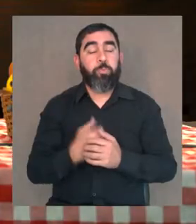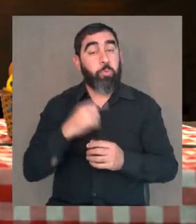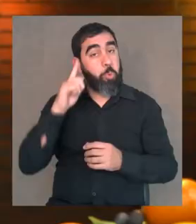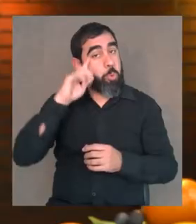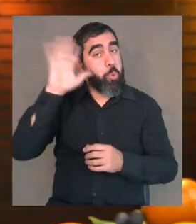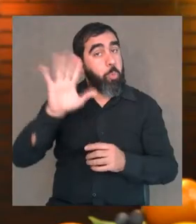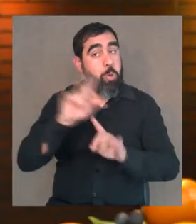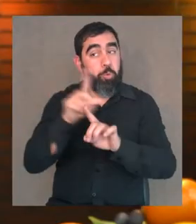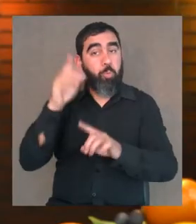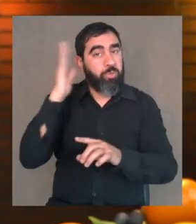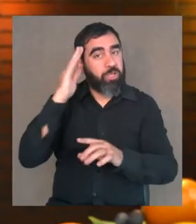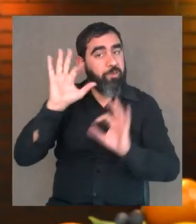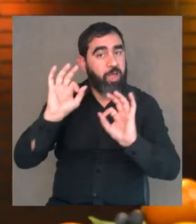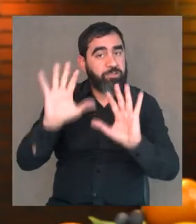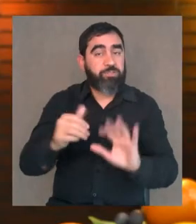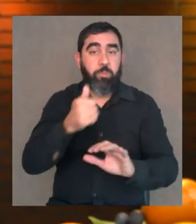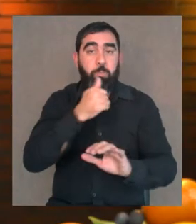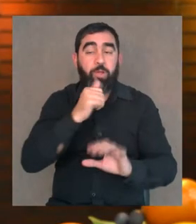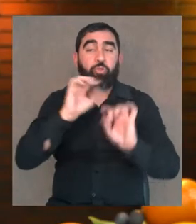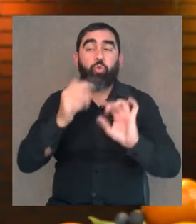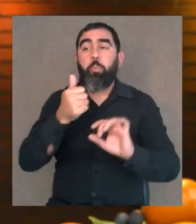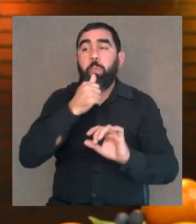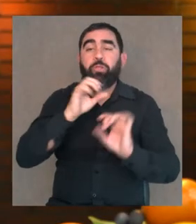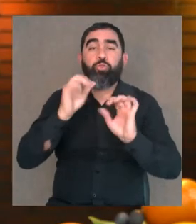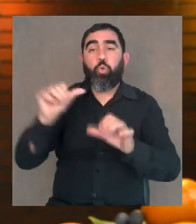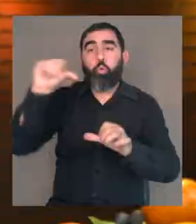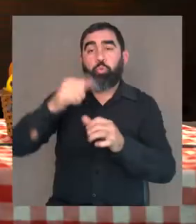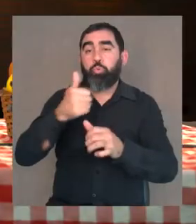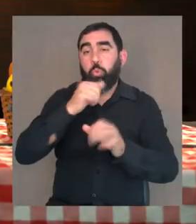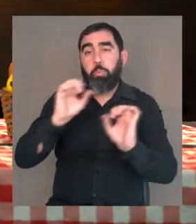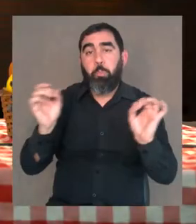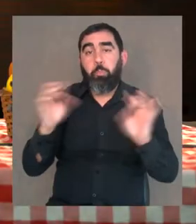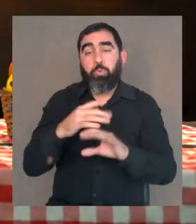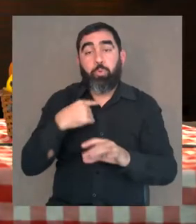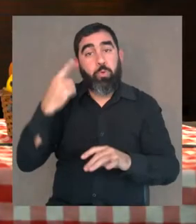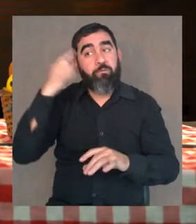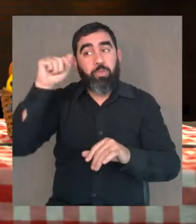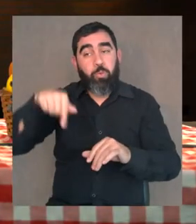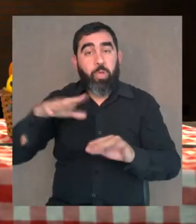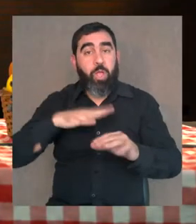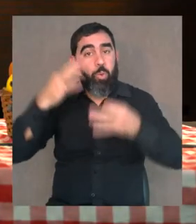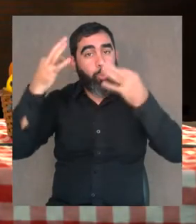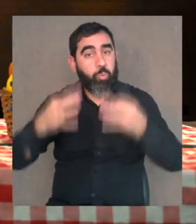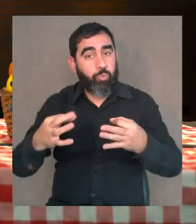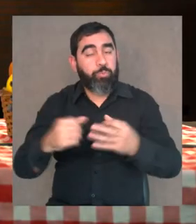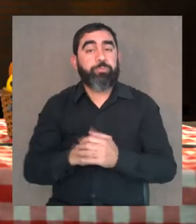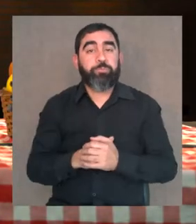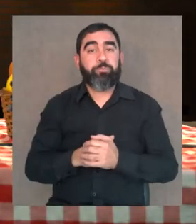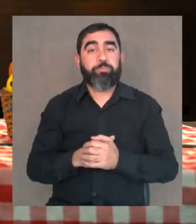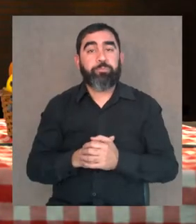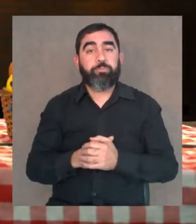Nunca me imaginé que podías hacer eso con un mate. Yo siempre, mate, me imaginé de tomarlo así. Yo tampoco. Se me ocurrió hoy. Ahí va, qué bueno.